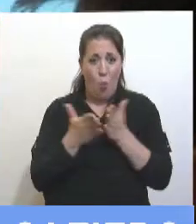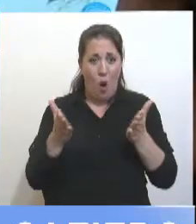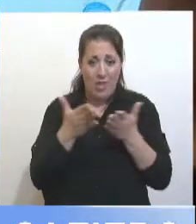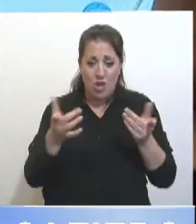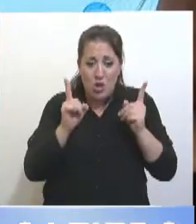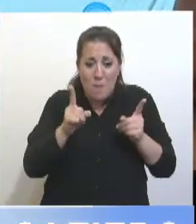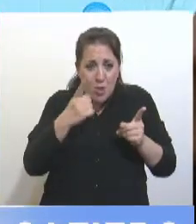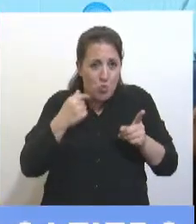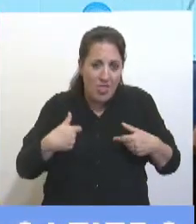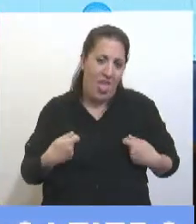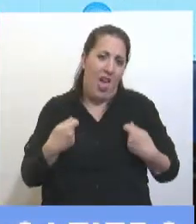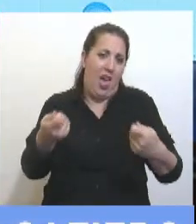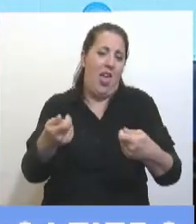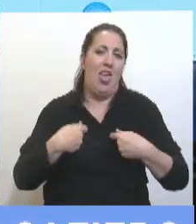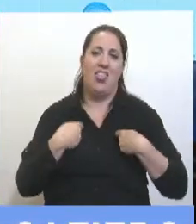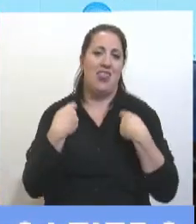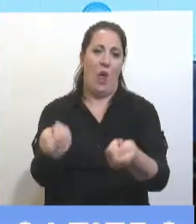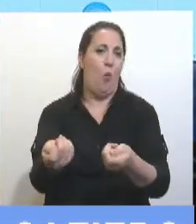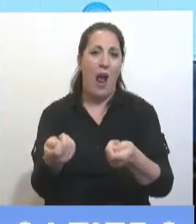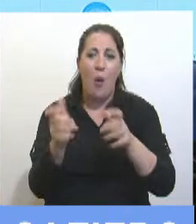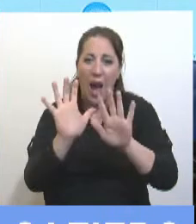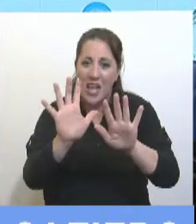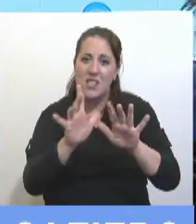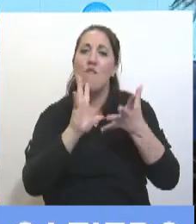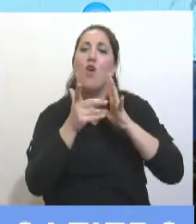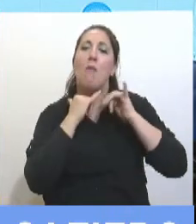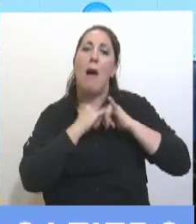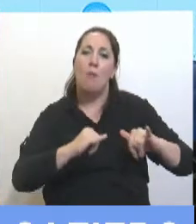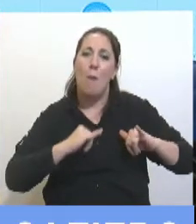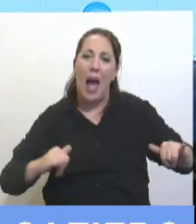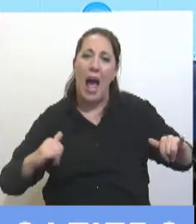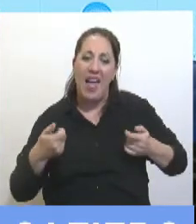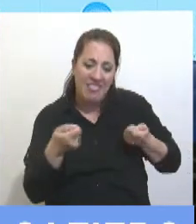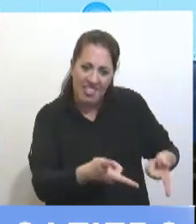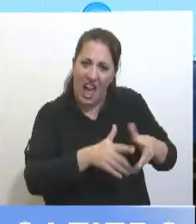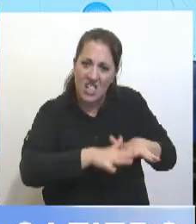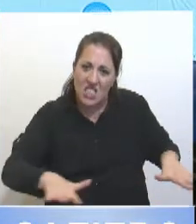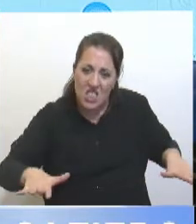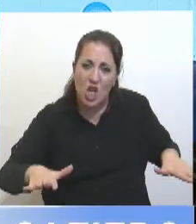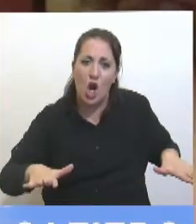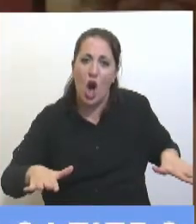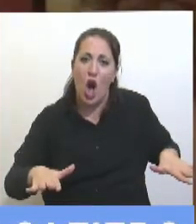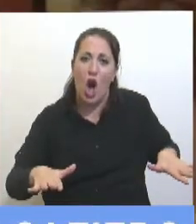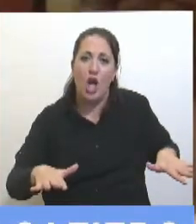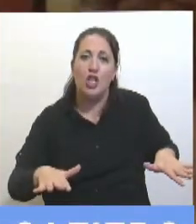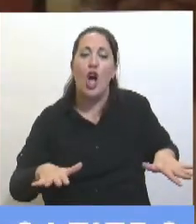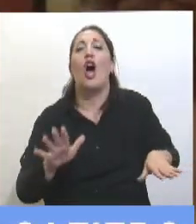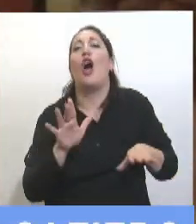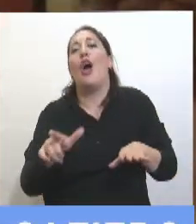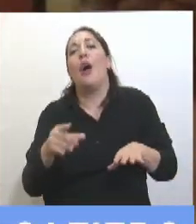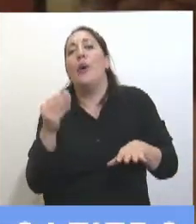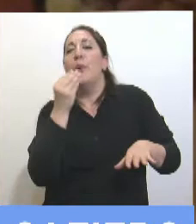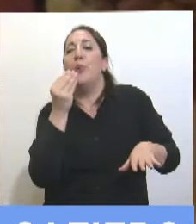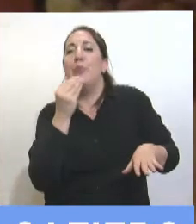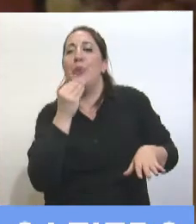No merecen los chicos esa propaganda enmascarada, escondida,